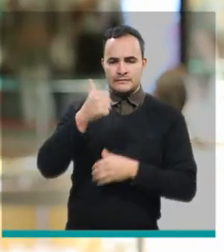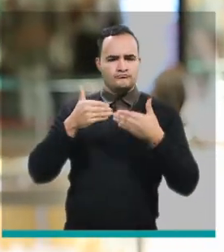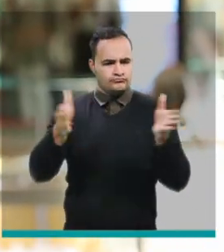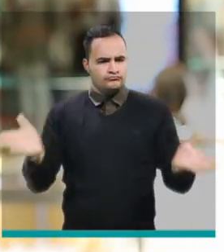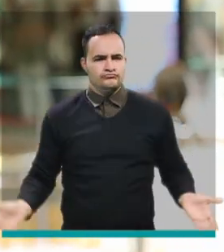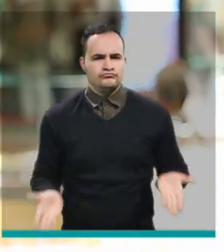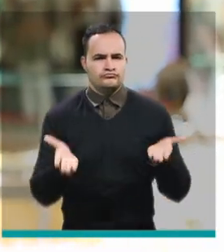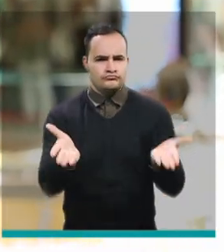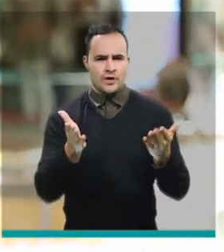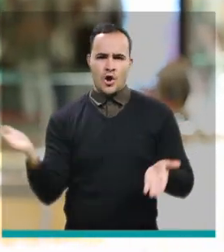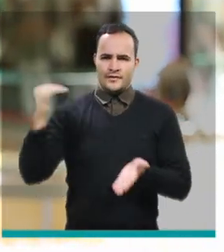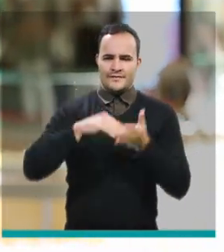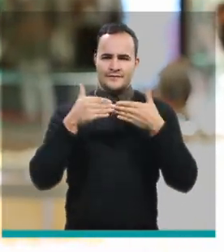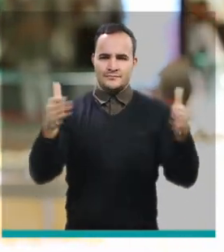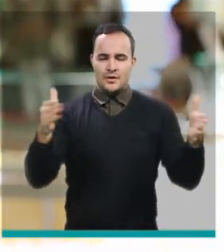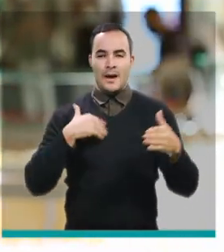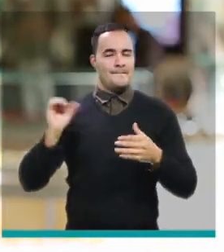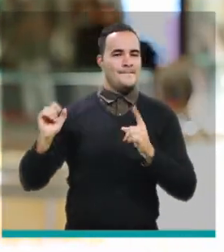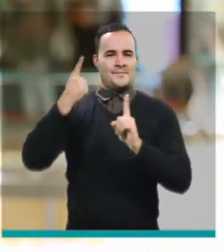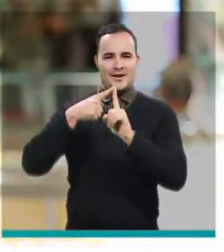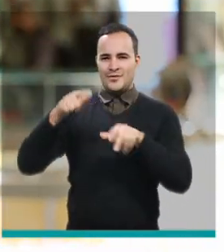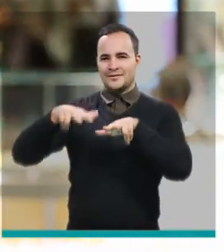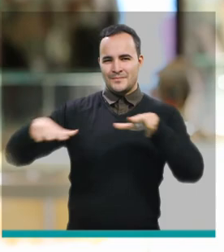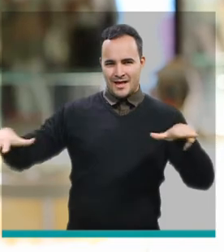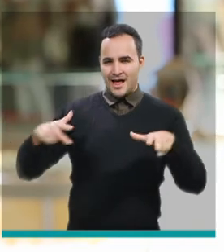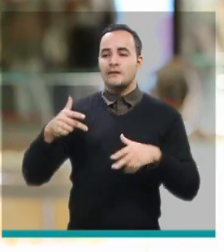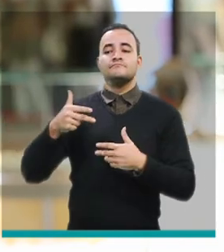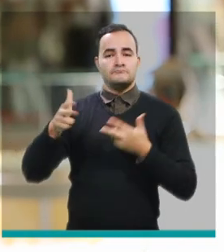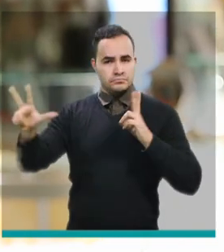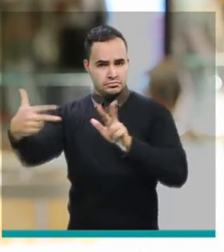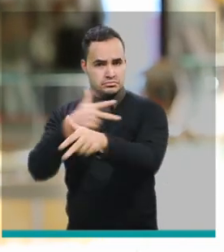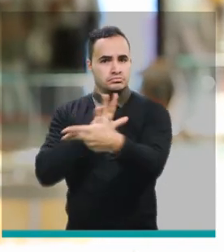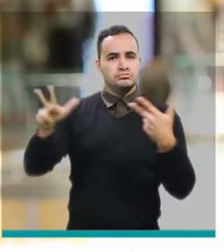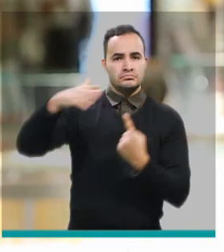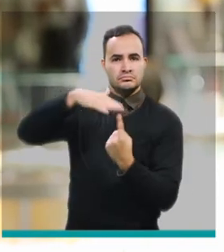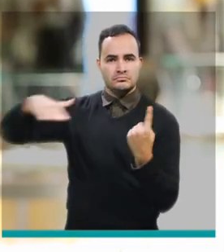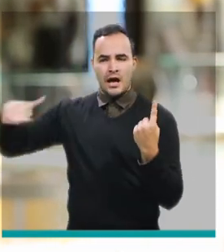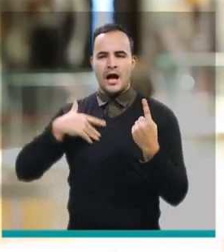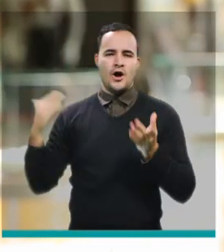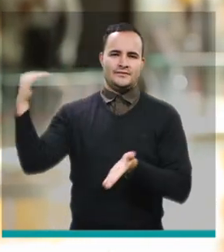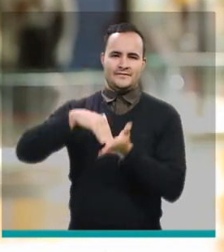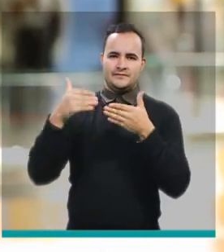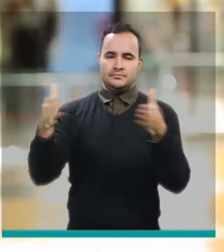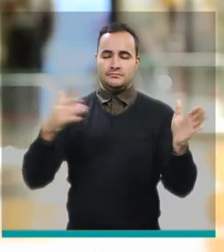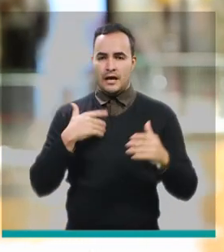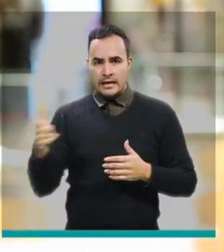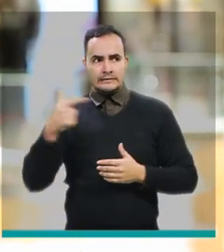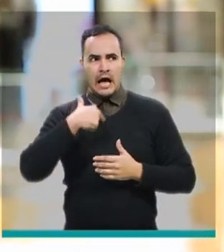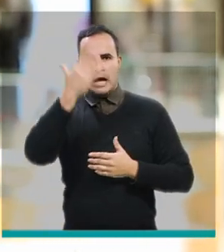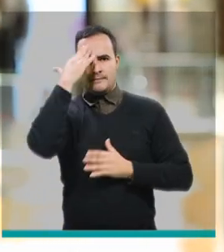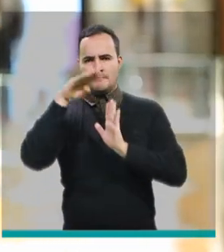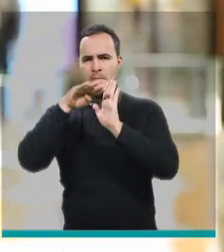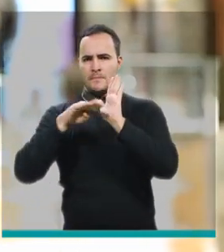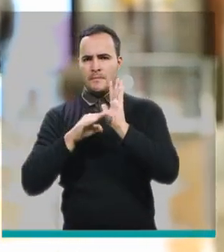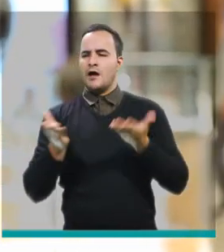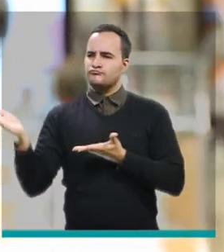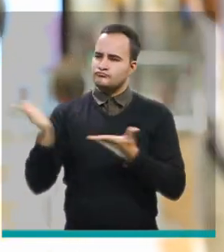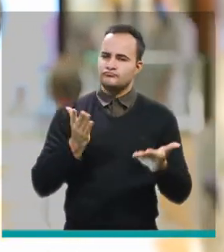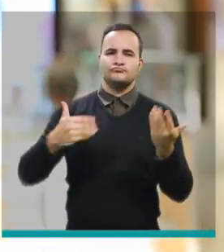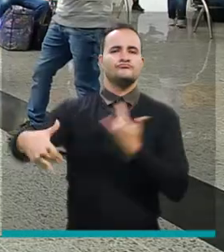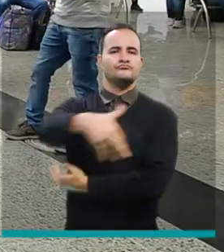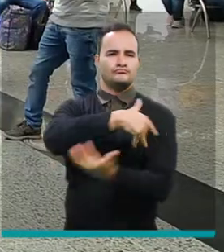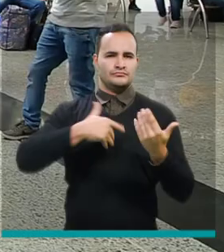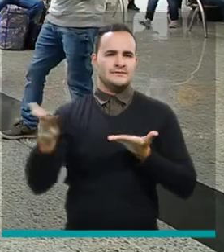reapertura escalonada de todos los sectores las terminales de transporte de medellín tomaron medidas y garantizan la protección de los